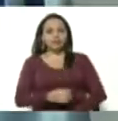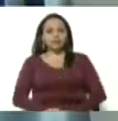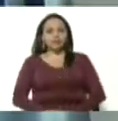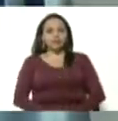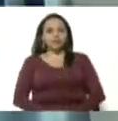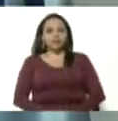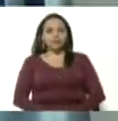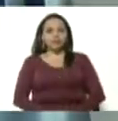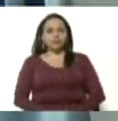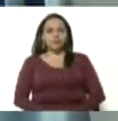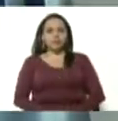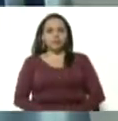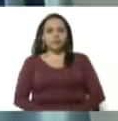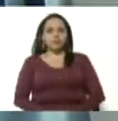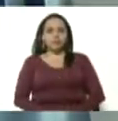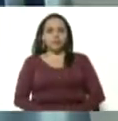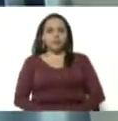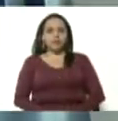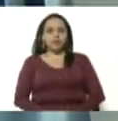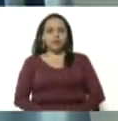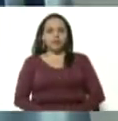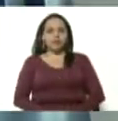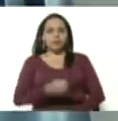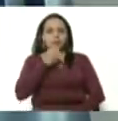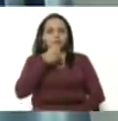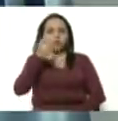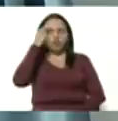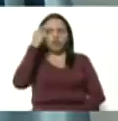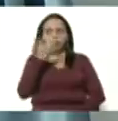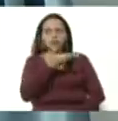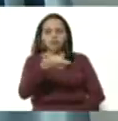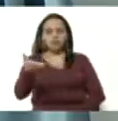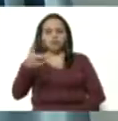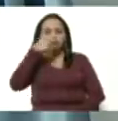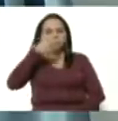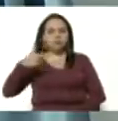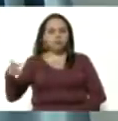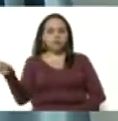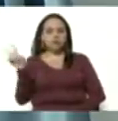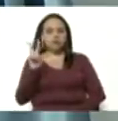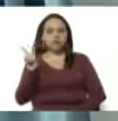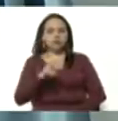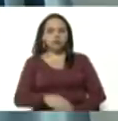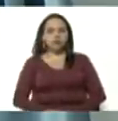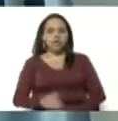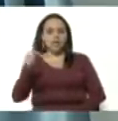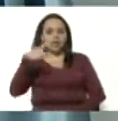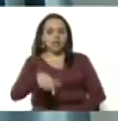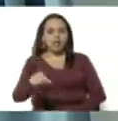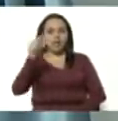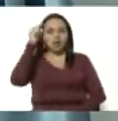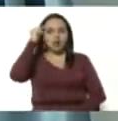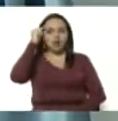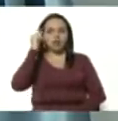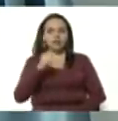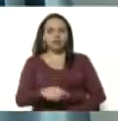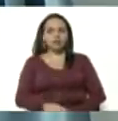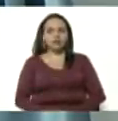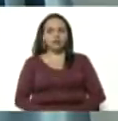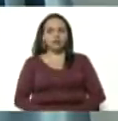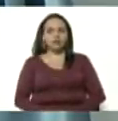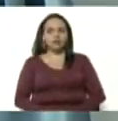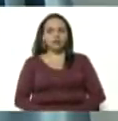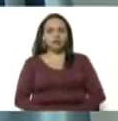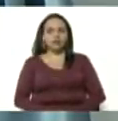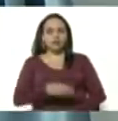Buenos días. Tengan todos ustedes el pueblo de Venezuela. El día de hoy vamos a hacer una